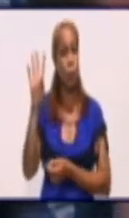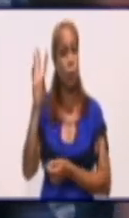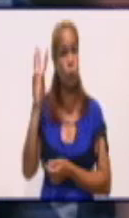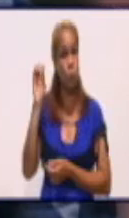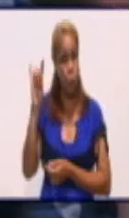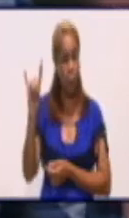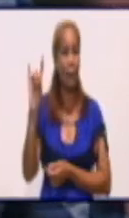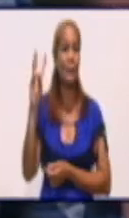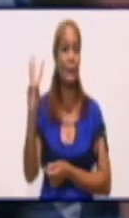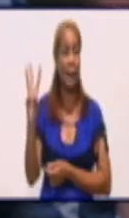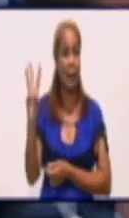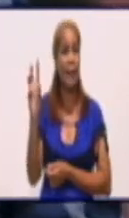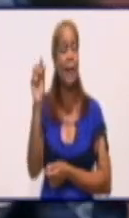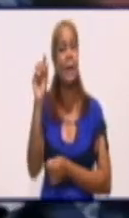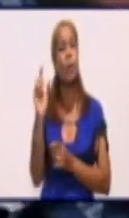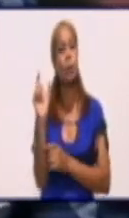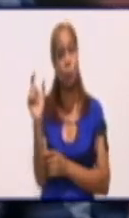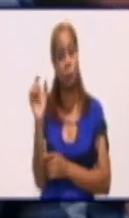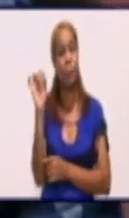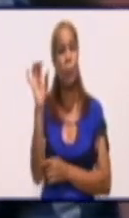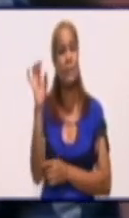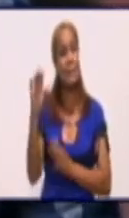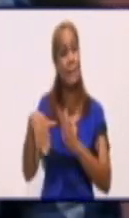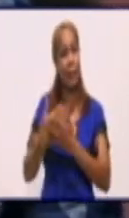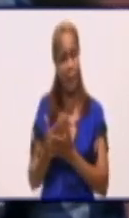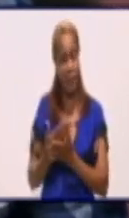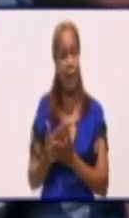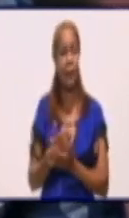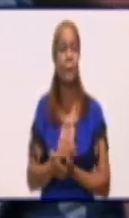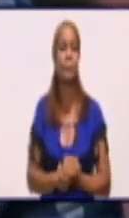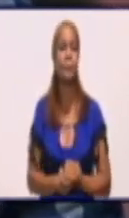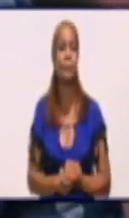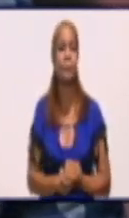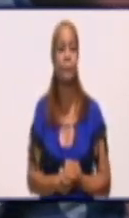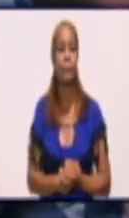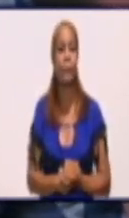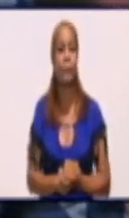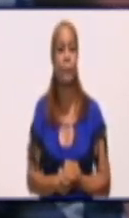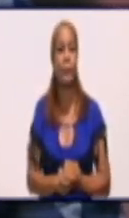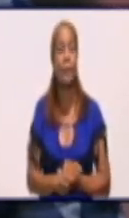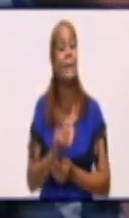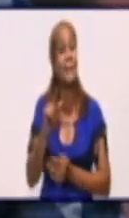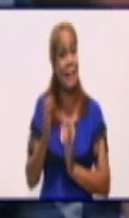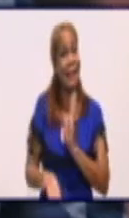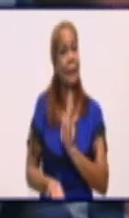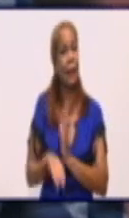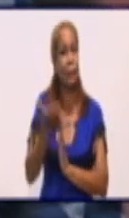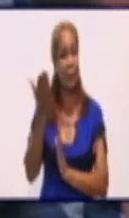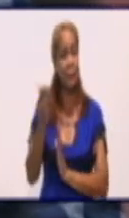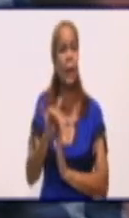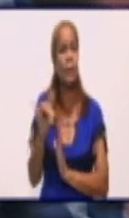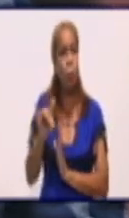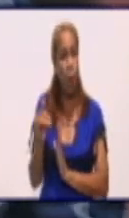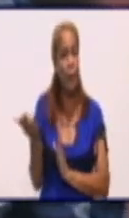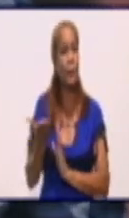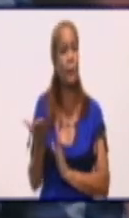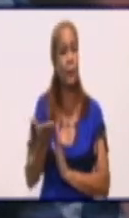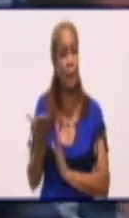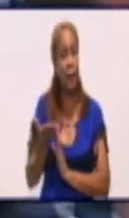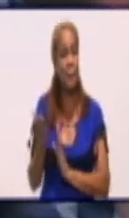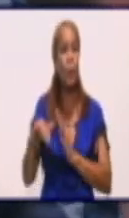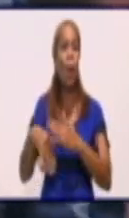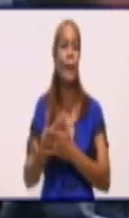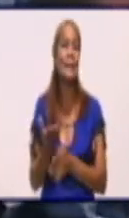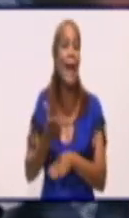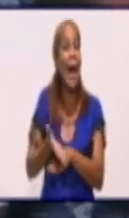en los últimos 15 días, es de 60.3 por cada 100.000 habitantes. Se incrementa ligeramente con respecto al día